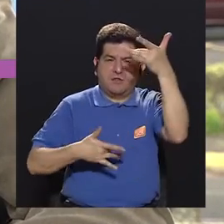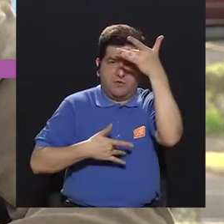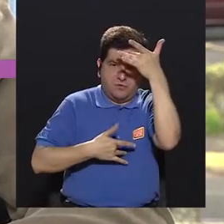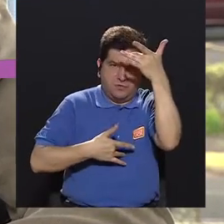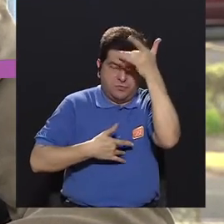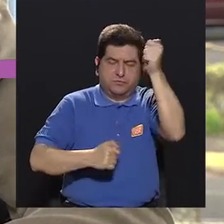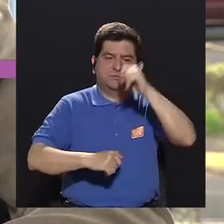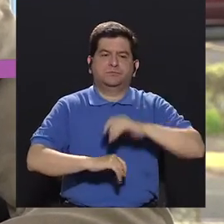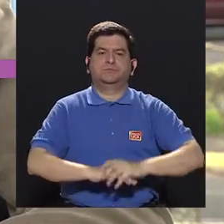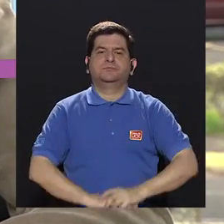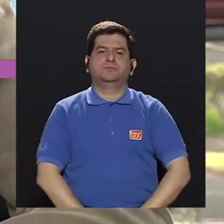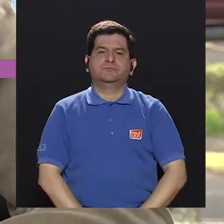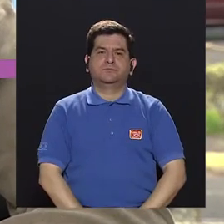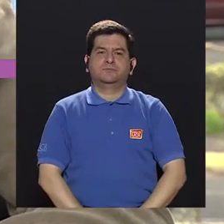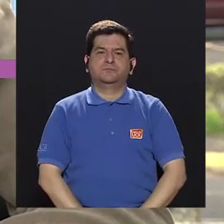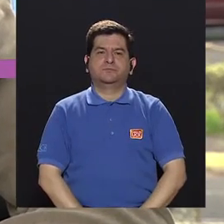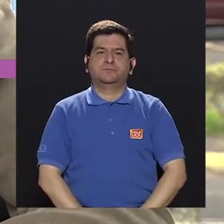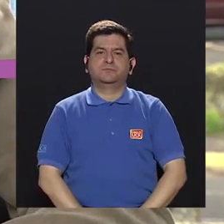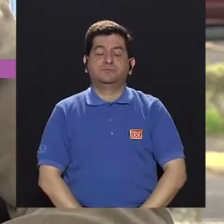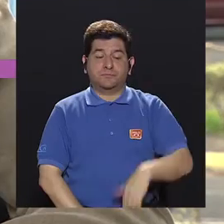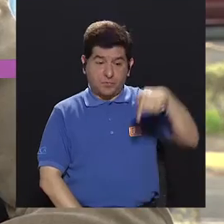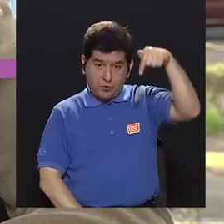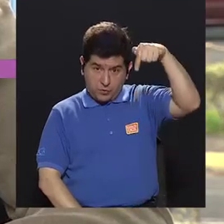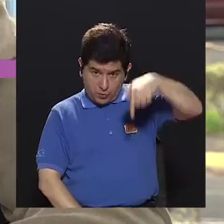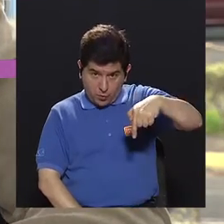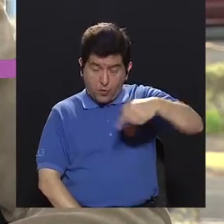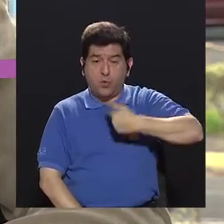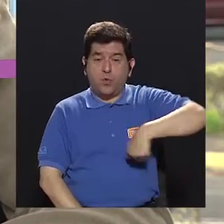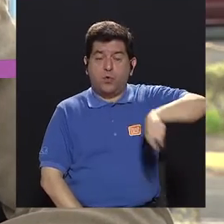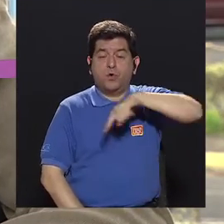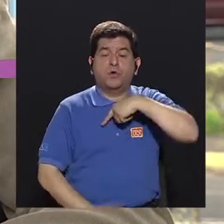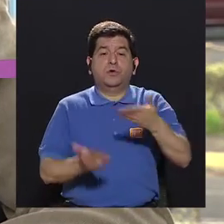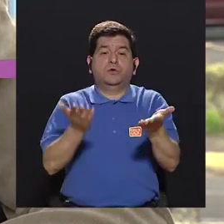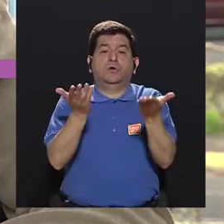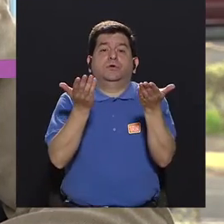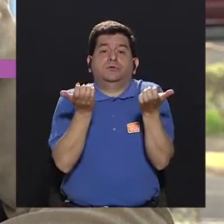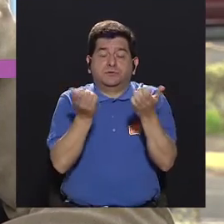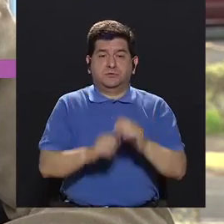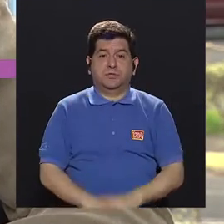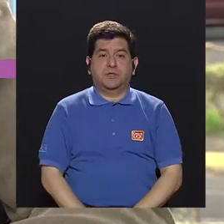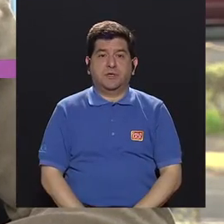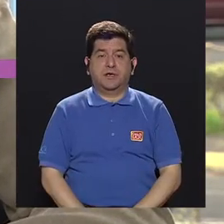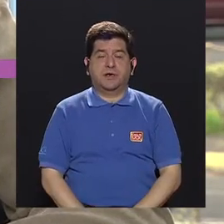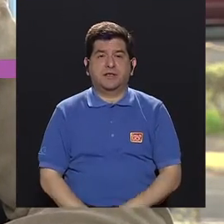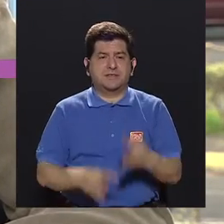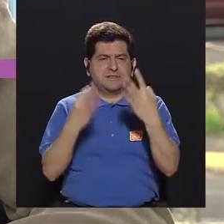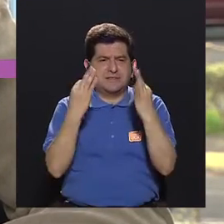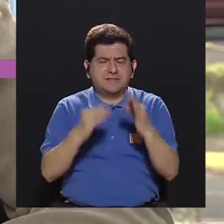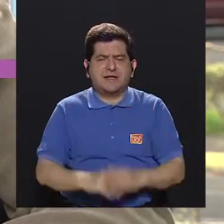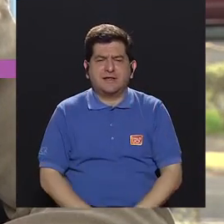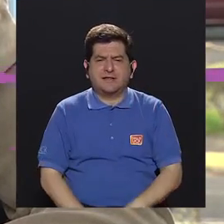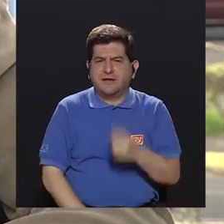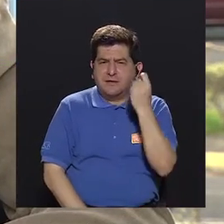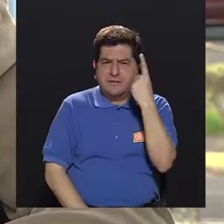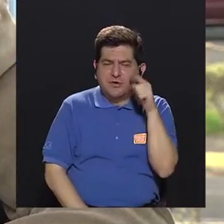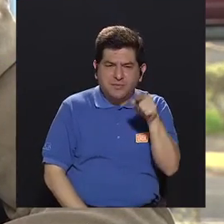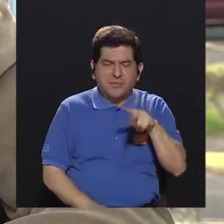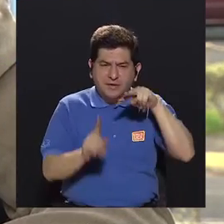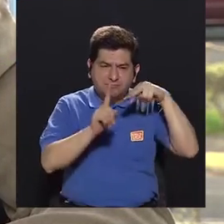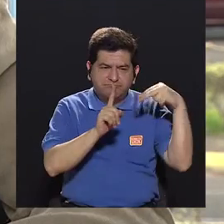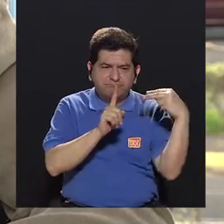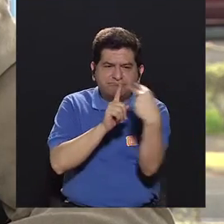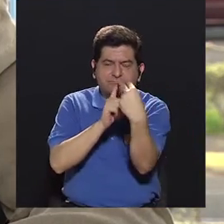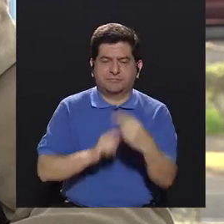enfermedades. Para hoy lo que queremos es un acercamiento hacia esta perspectiva,